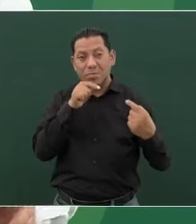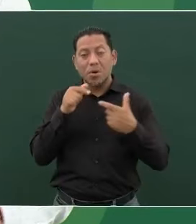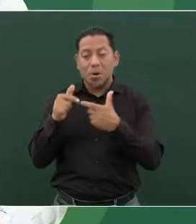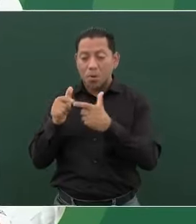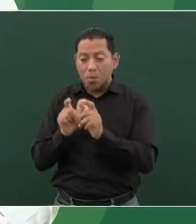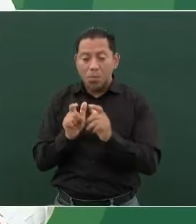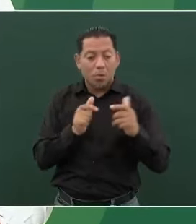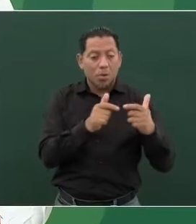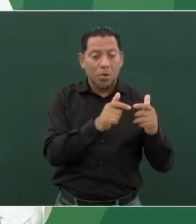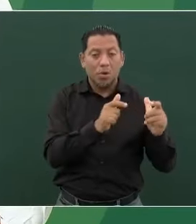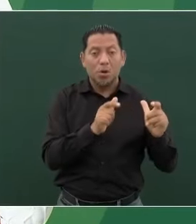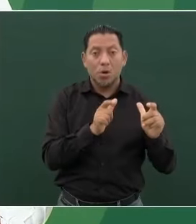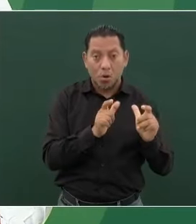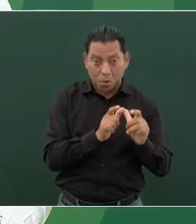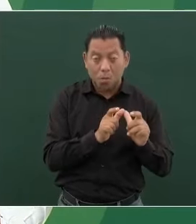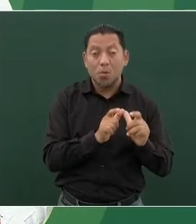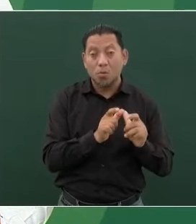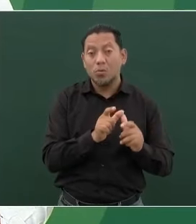grupos.